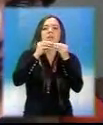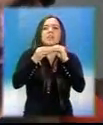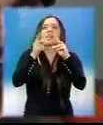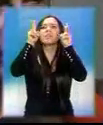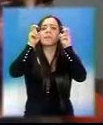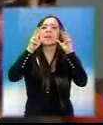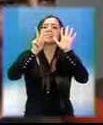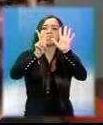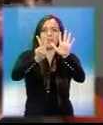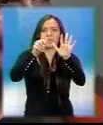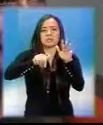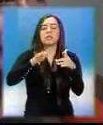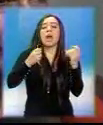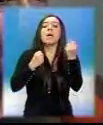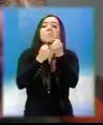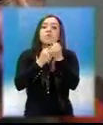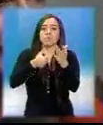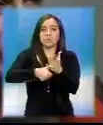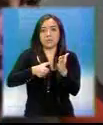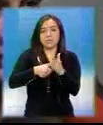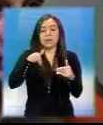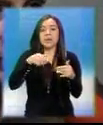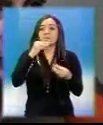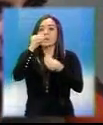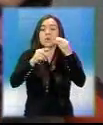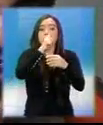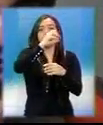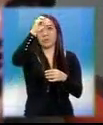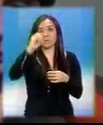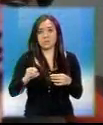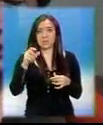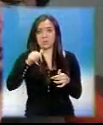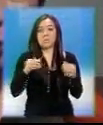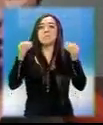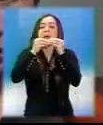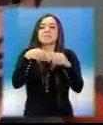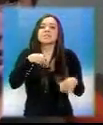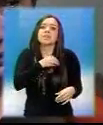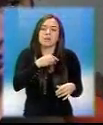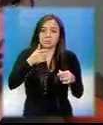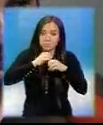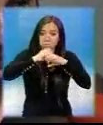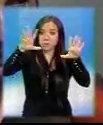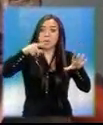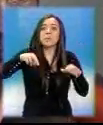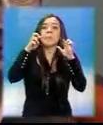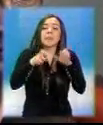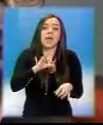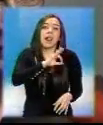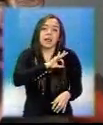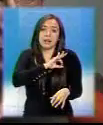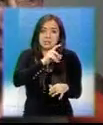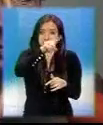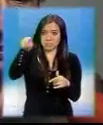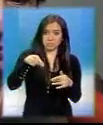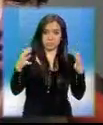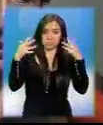es un apoyo a las municipalidades de un 1% más, sería 11%. Recuerde la convocatoria que tienen los alcaldes y la influencia que